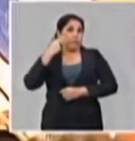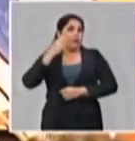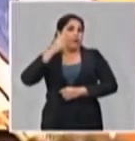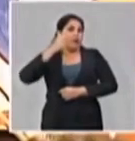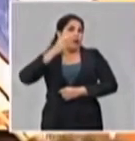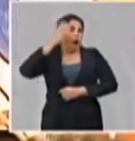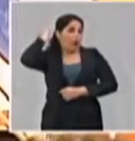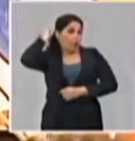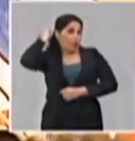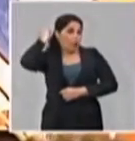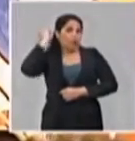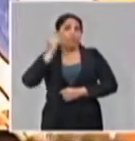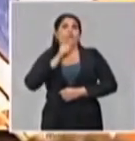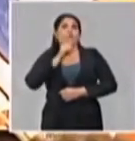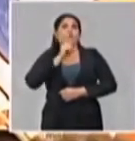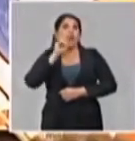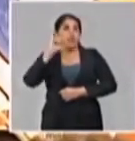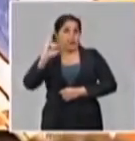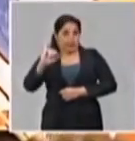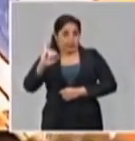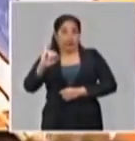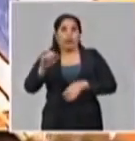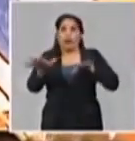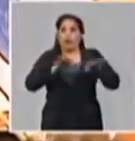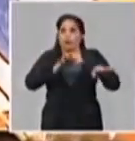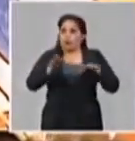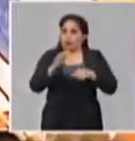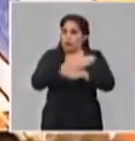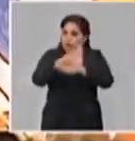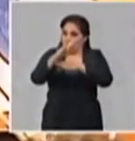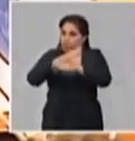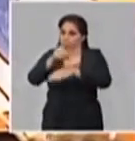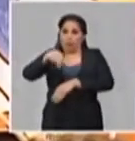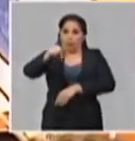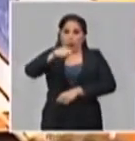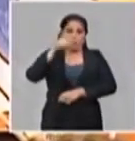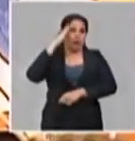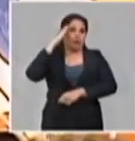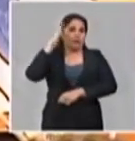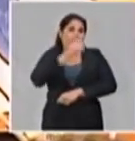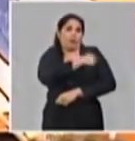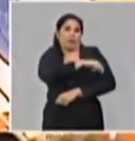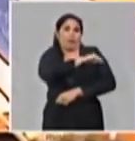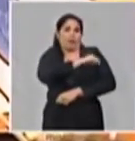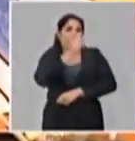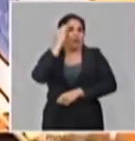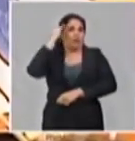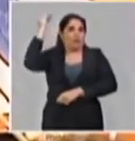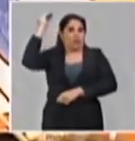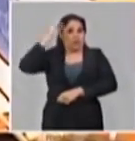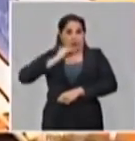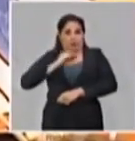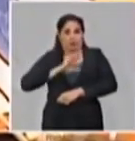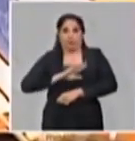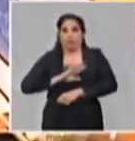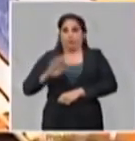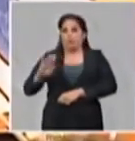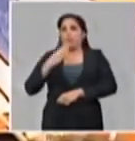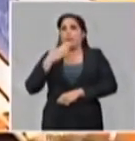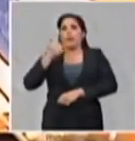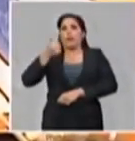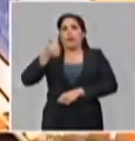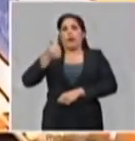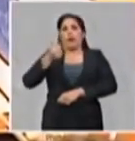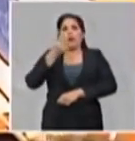viernes 6, es decir, fíjense que son varias acciones que hemos estado desencadenando a fin de elevar